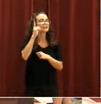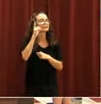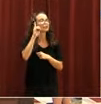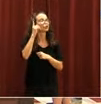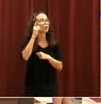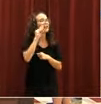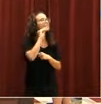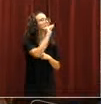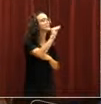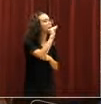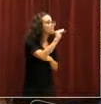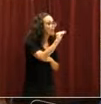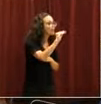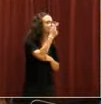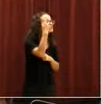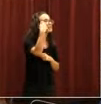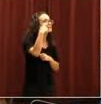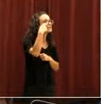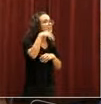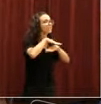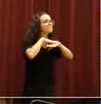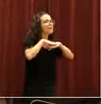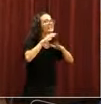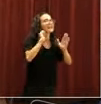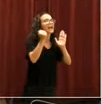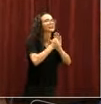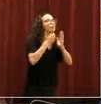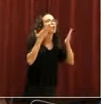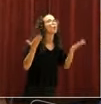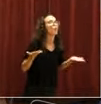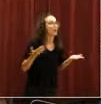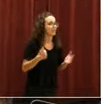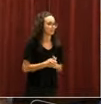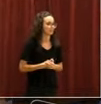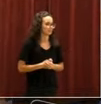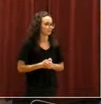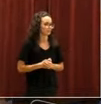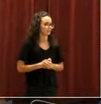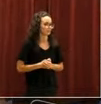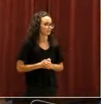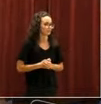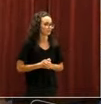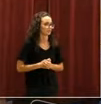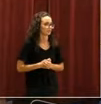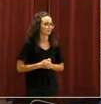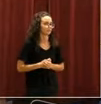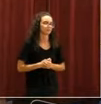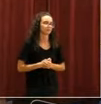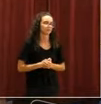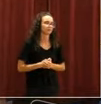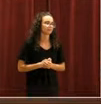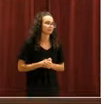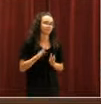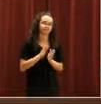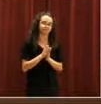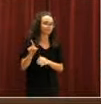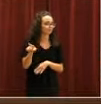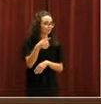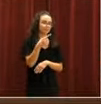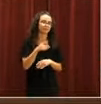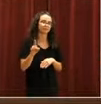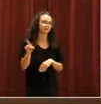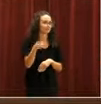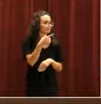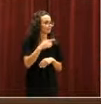que no tienen la palabra. Señora Costa, está expulsada. Guarden